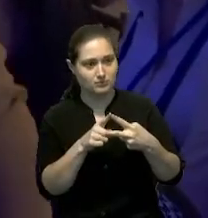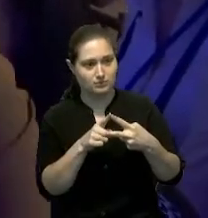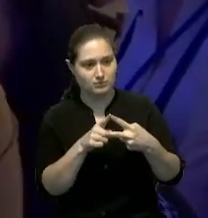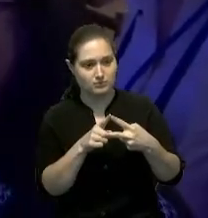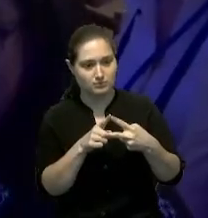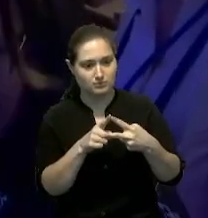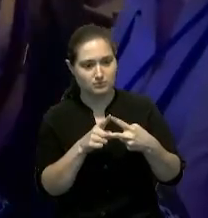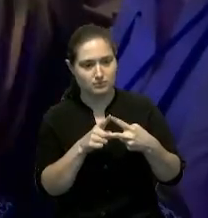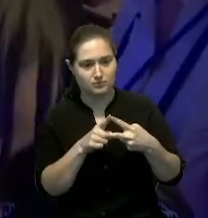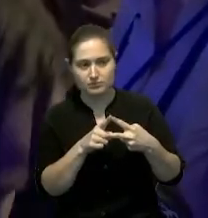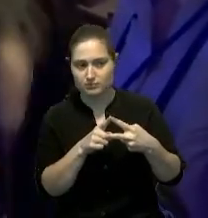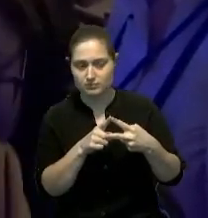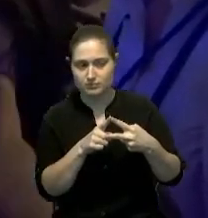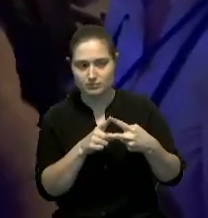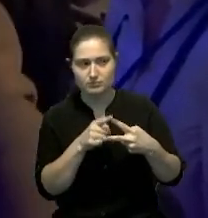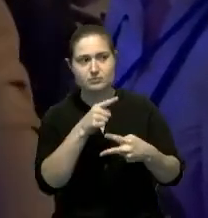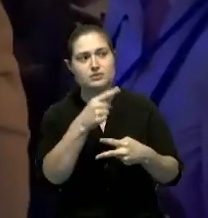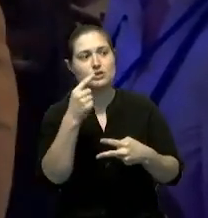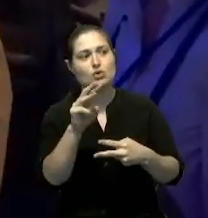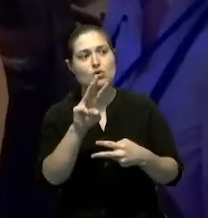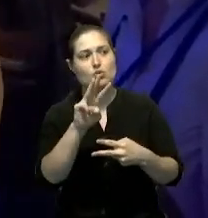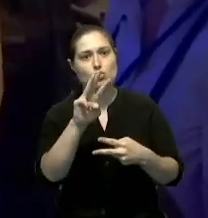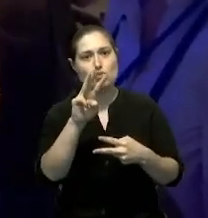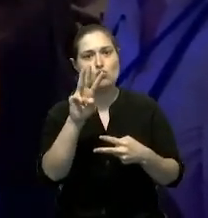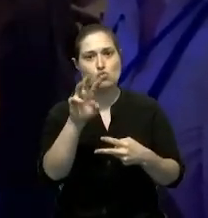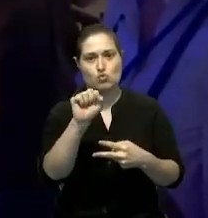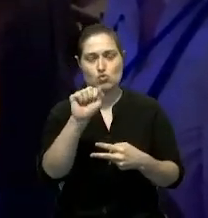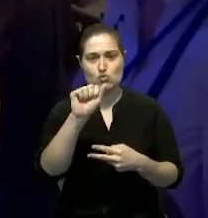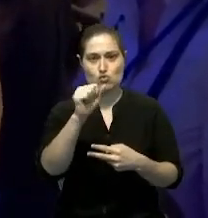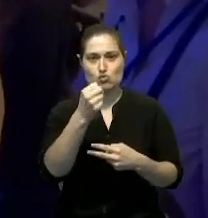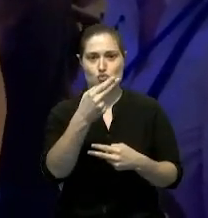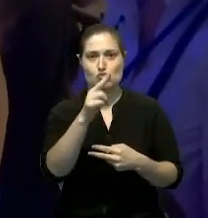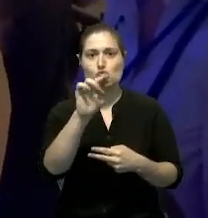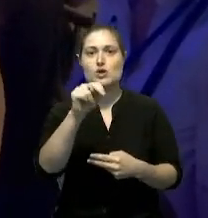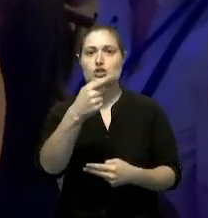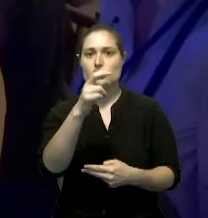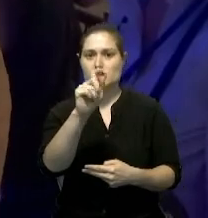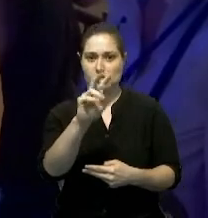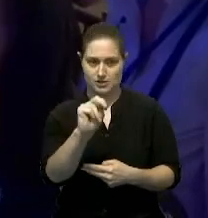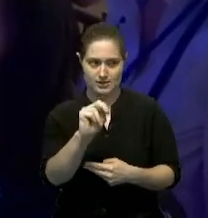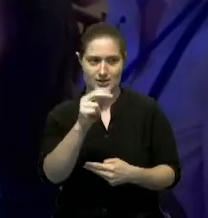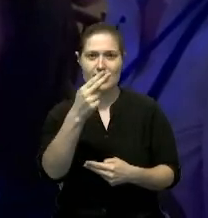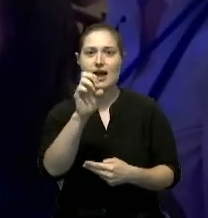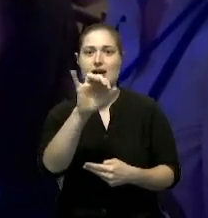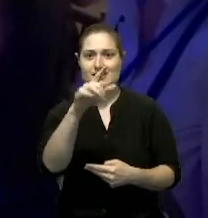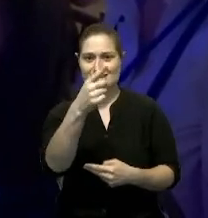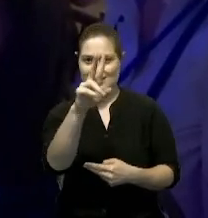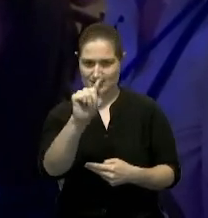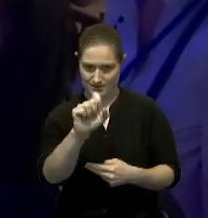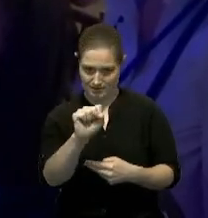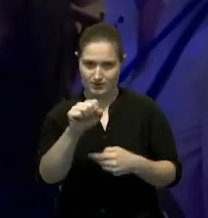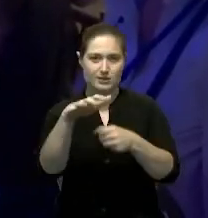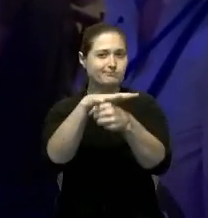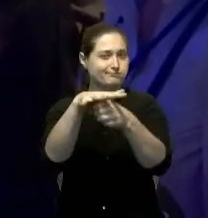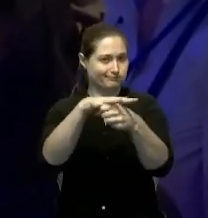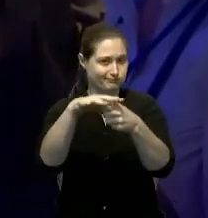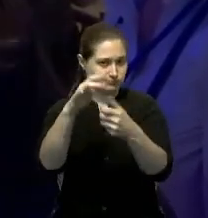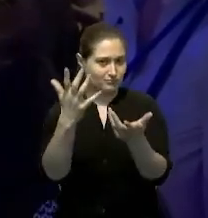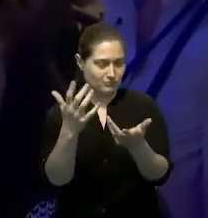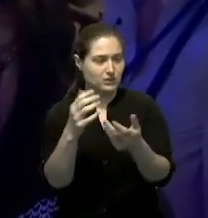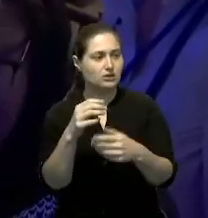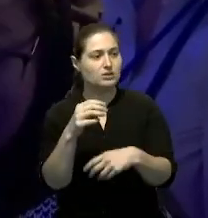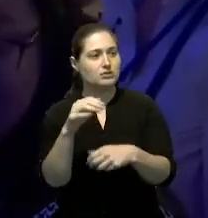preguntarle a nuestra gente de Washington High y los dominicanos ¿qué pregunta le harían al presidente en el día de hoy? primero nos dijeron